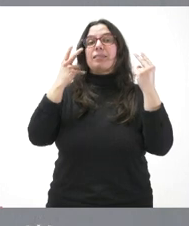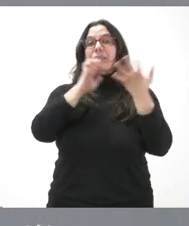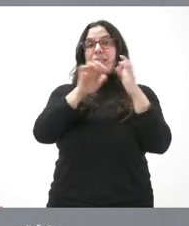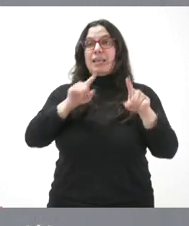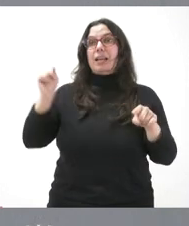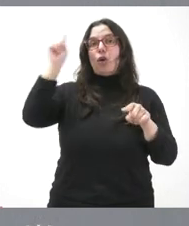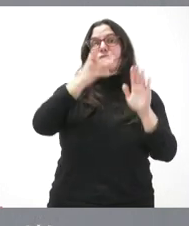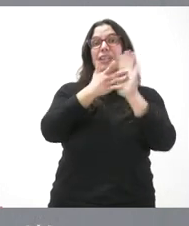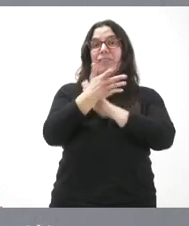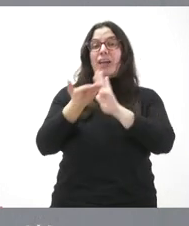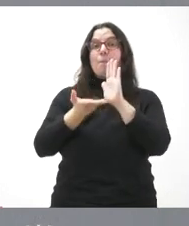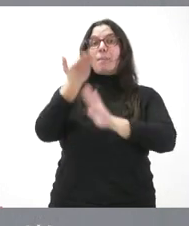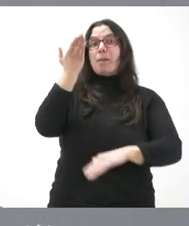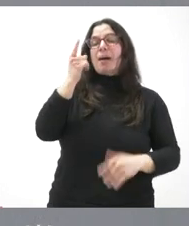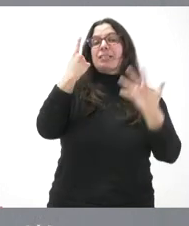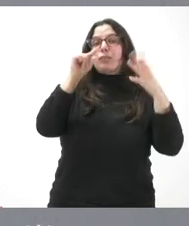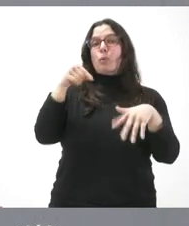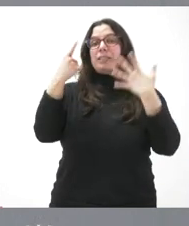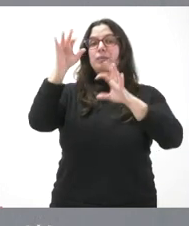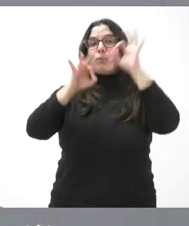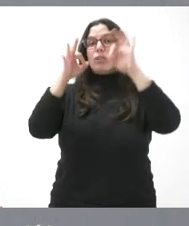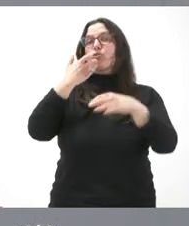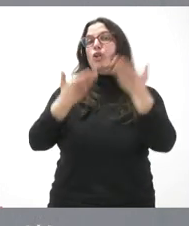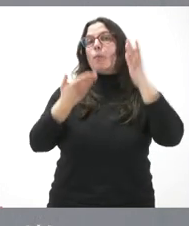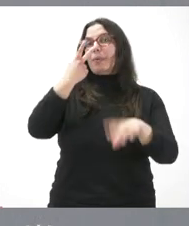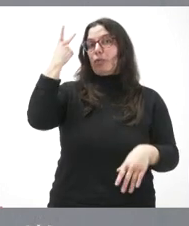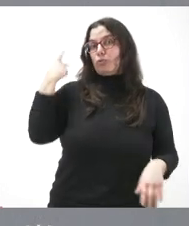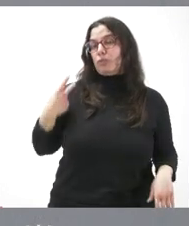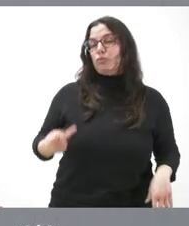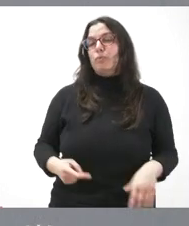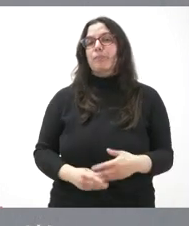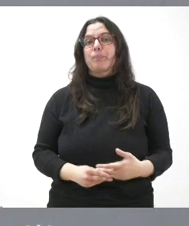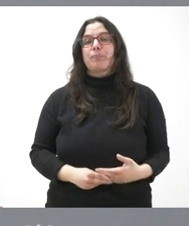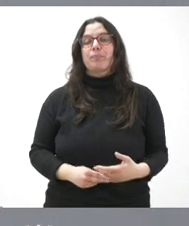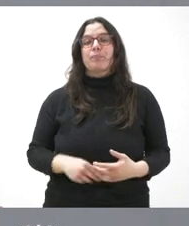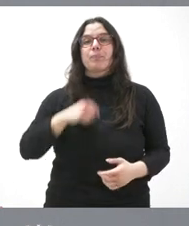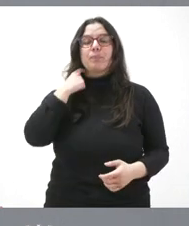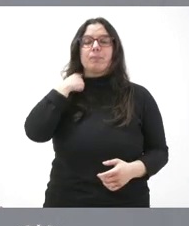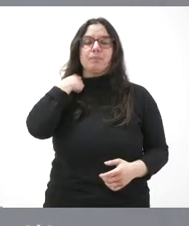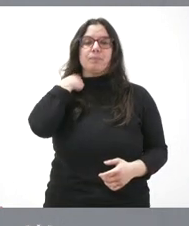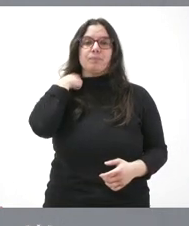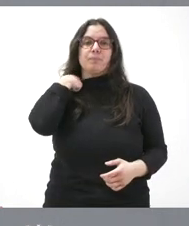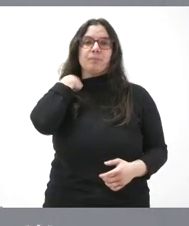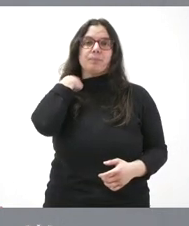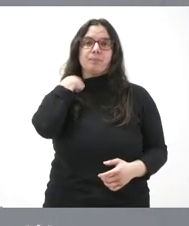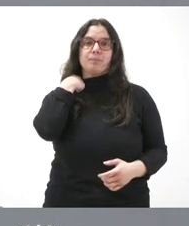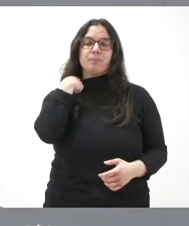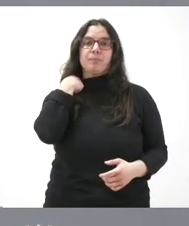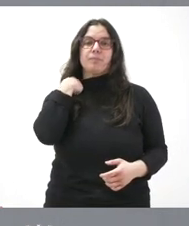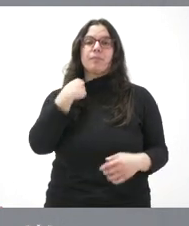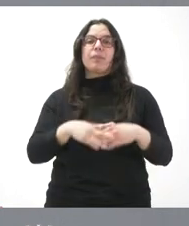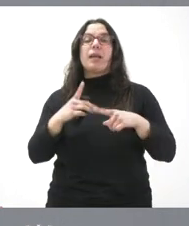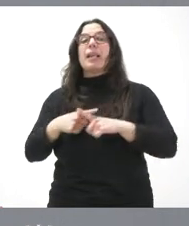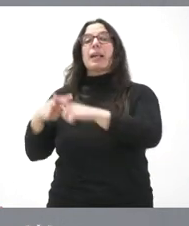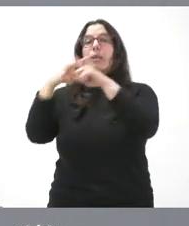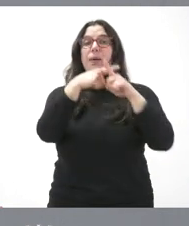incremento del 6,6% respecto del ejercicio precedente. La distribución es la que